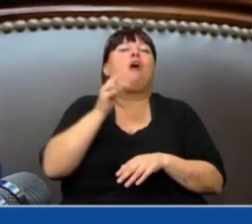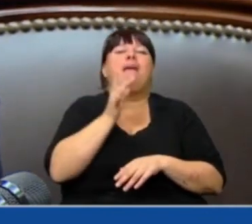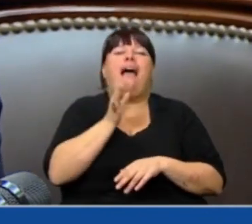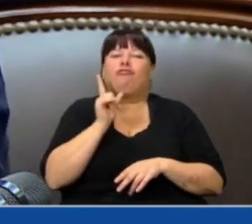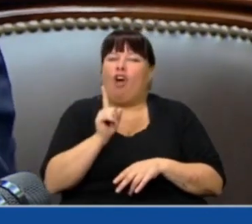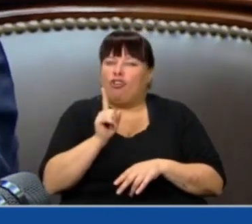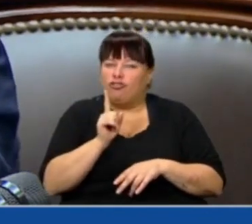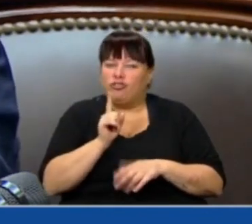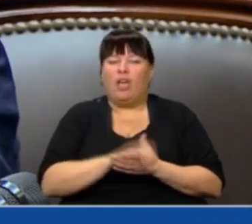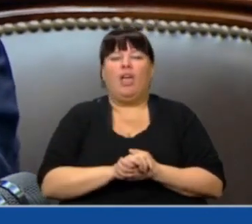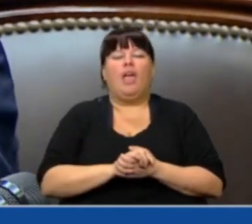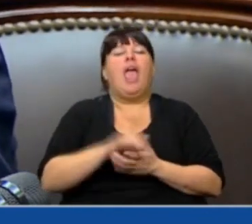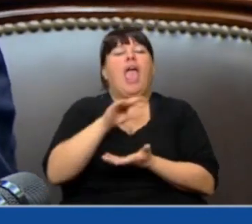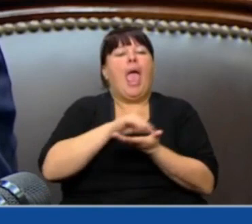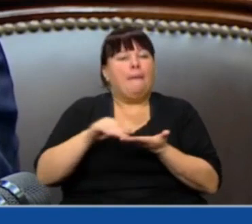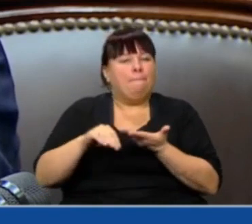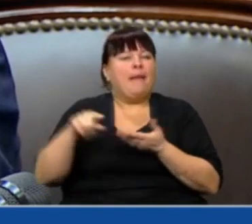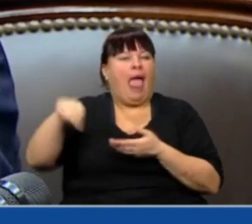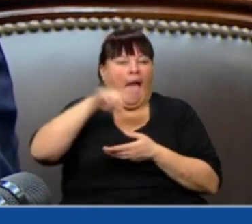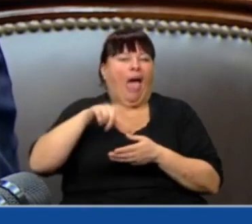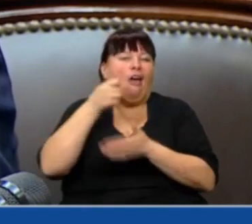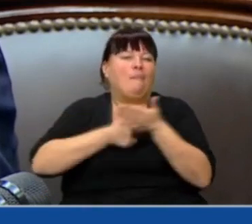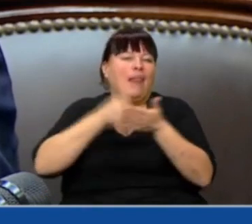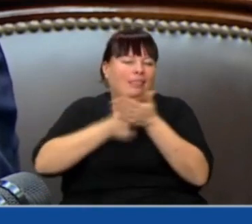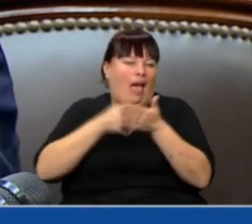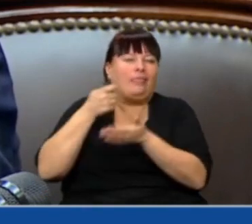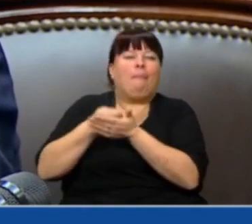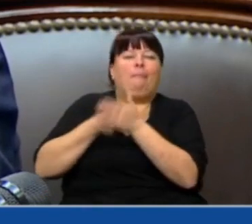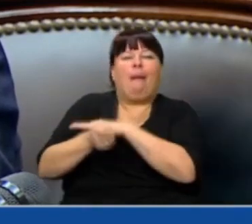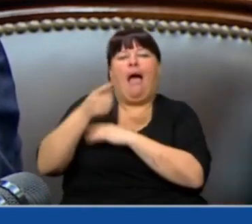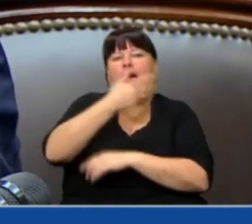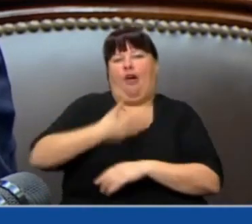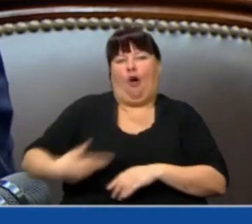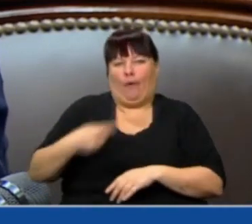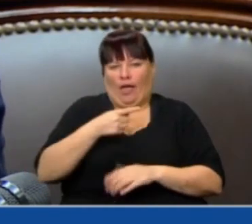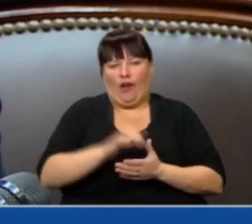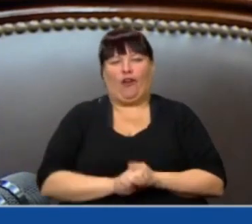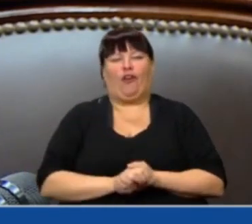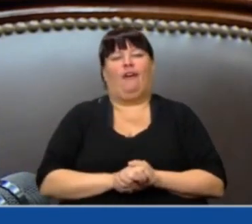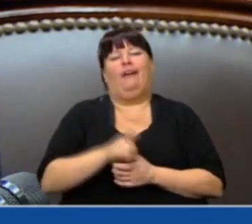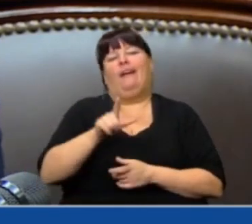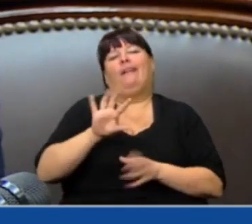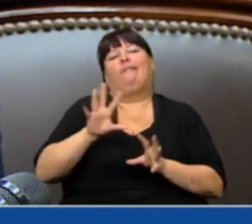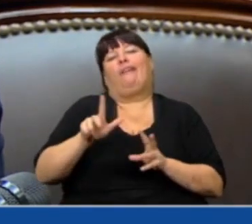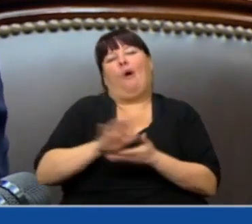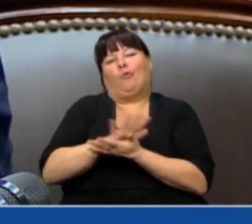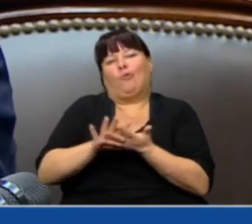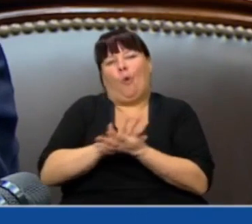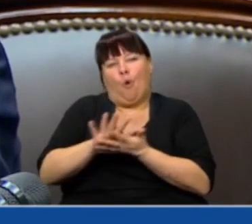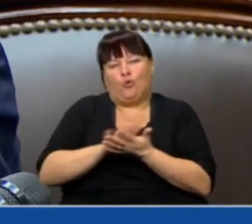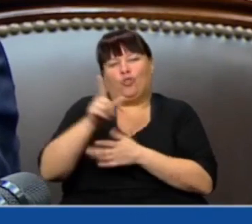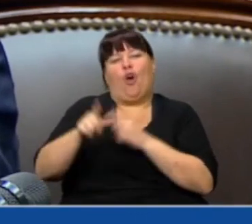y empleados que son claramente militantes rentados del oficialismo. Es otro curro de la